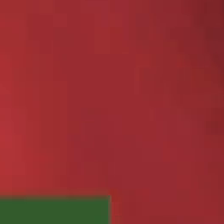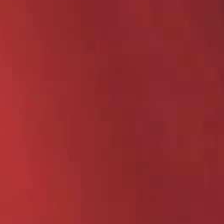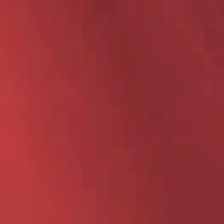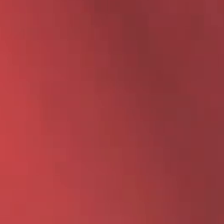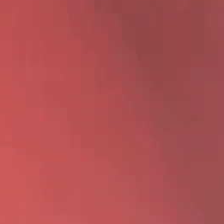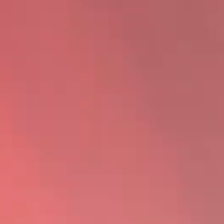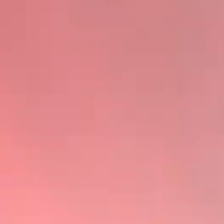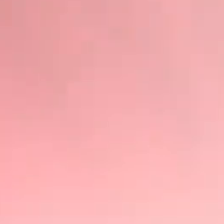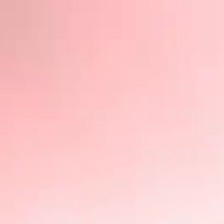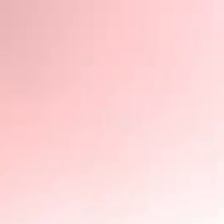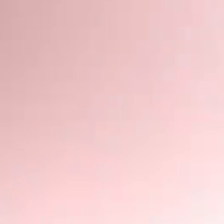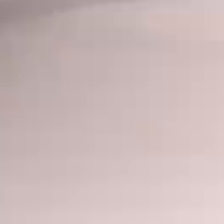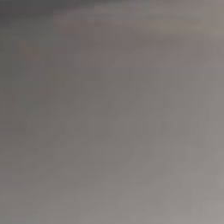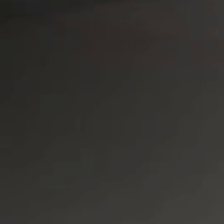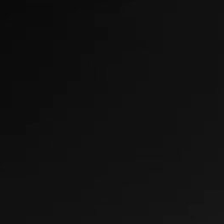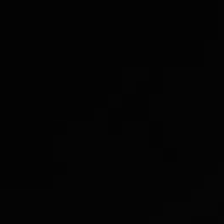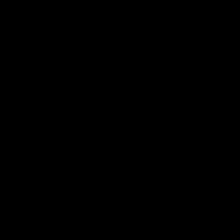Gobierno de México del desarrollo. El Tren Maya una